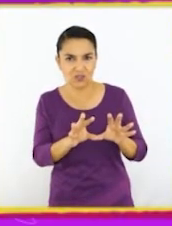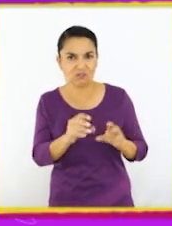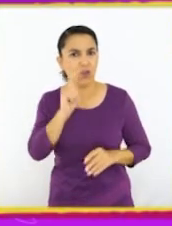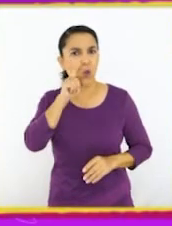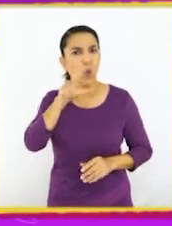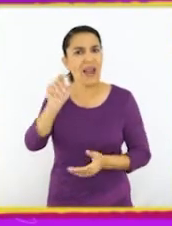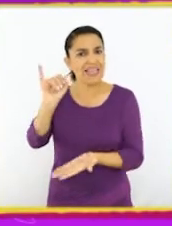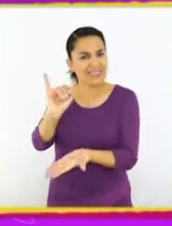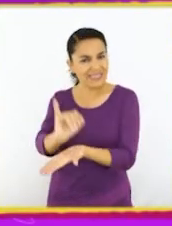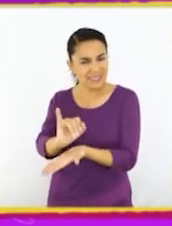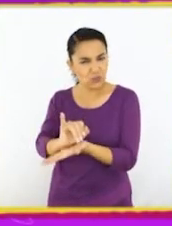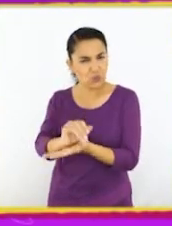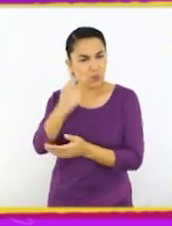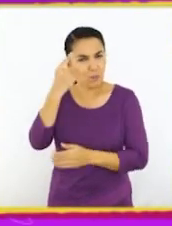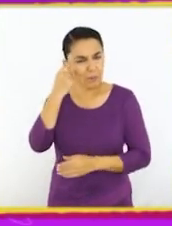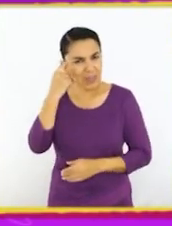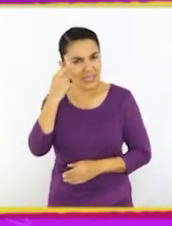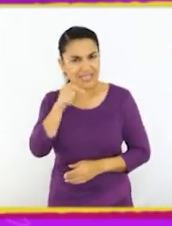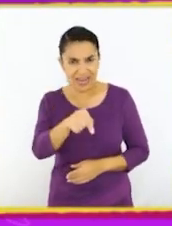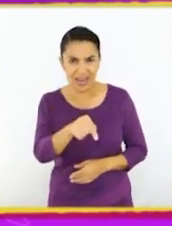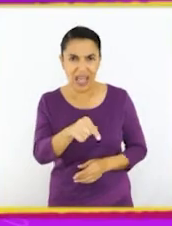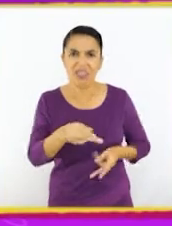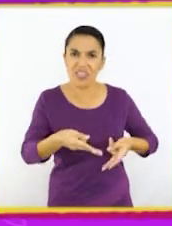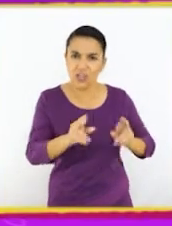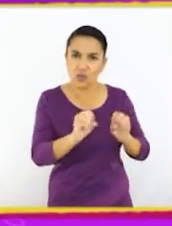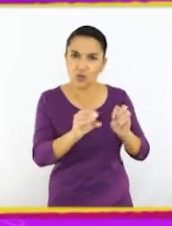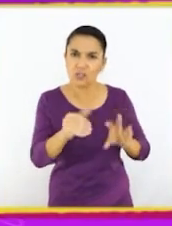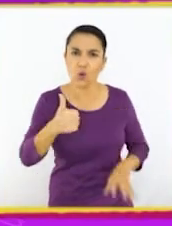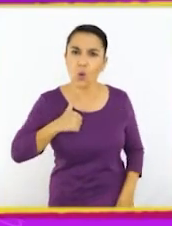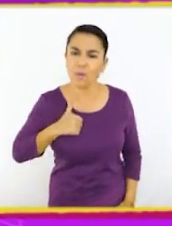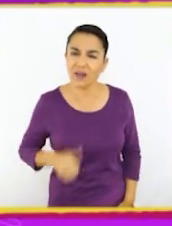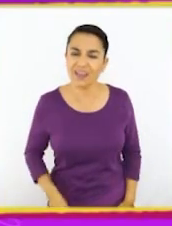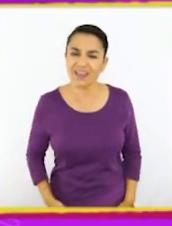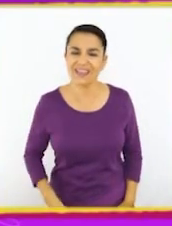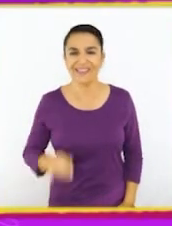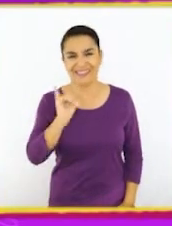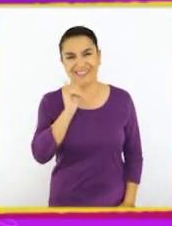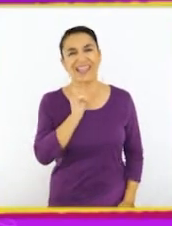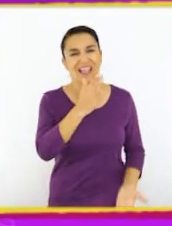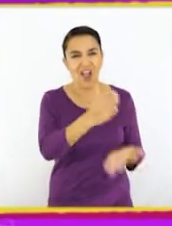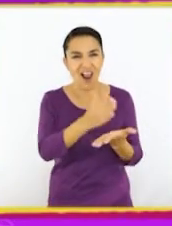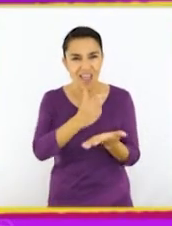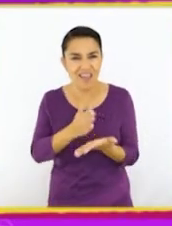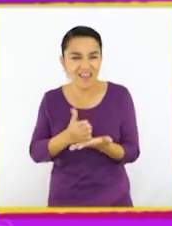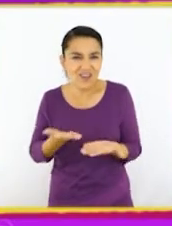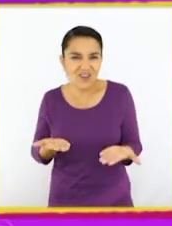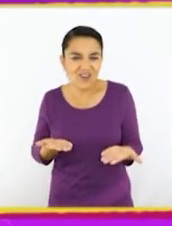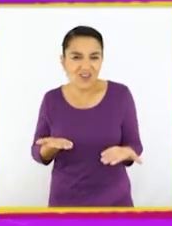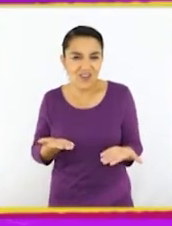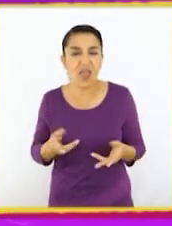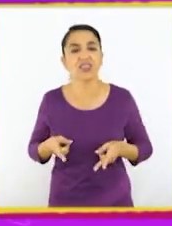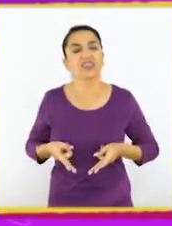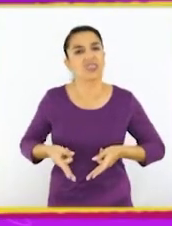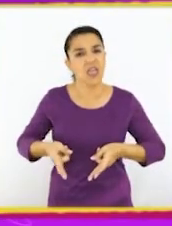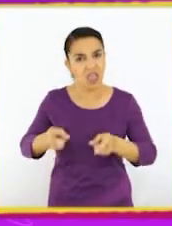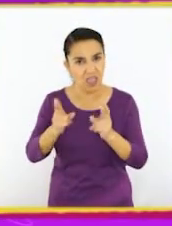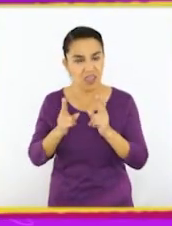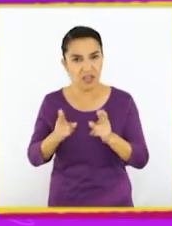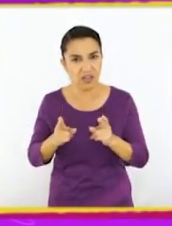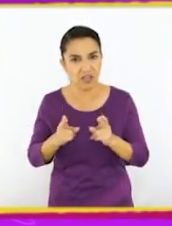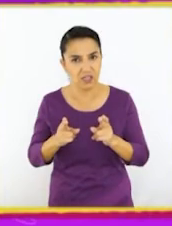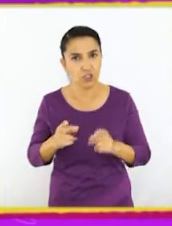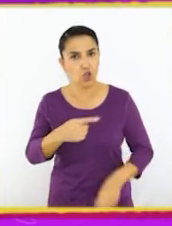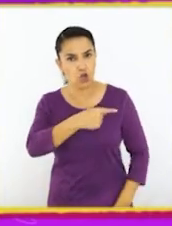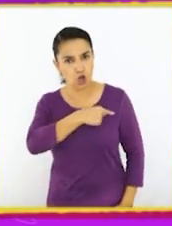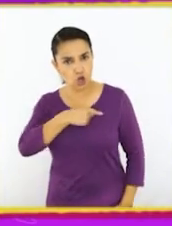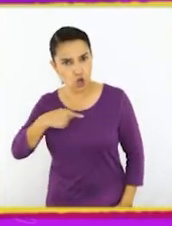¿En qué institución creen que se da ese cumplimiento? Sí, en los colegios. ¿Y el derecho a tener